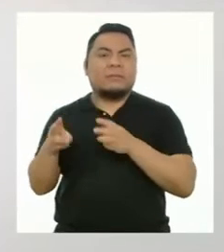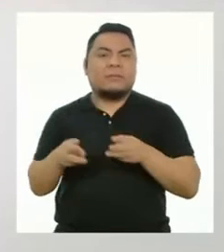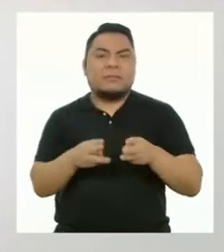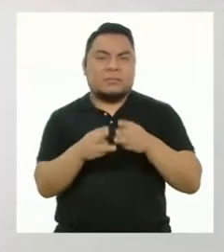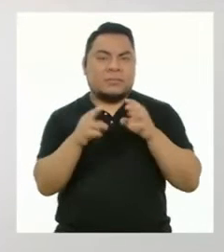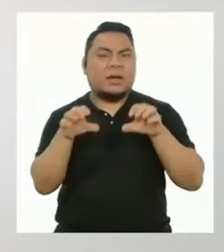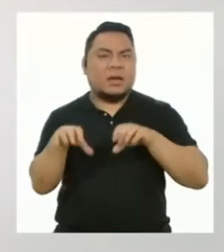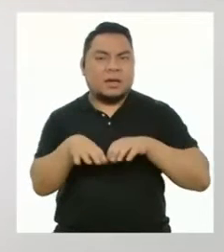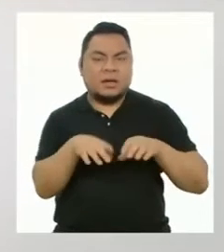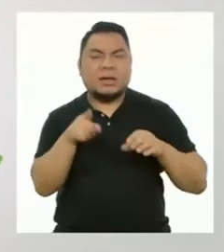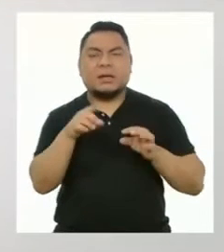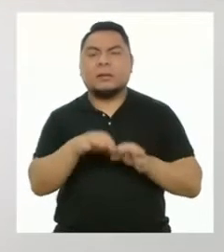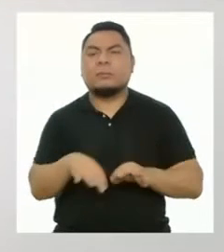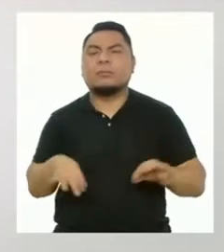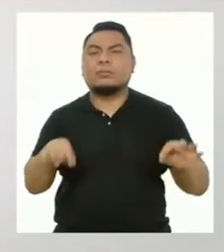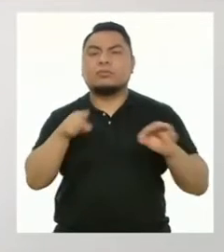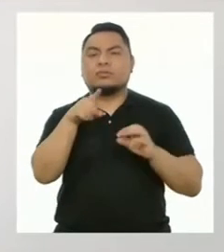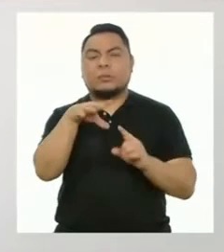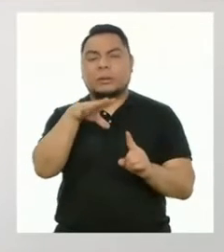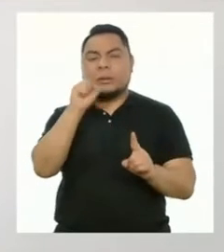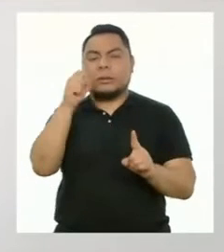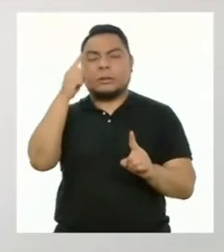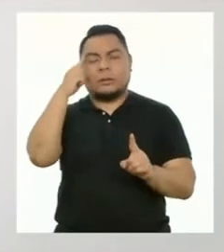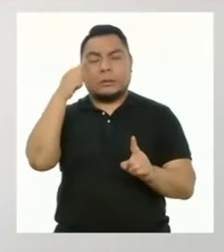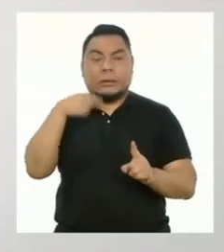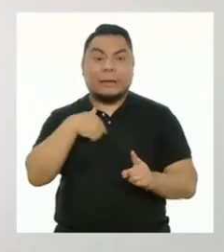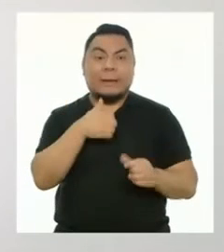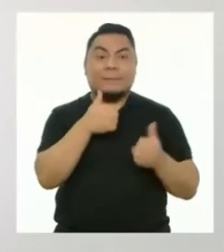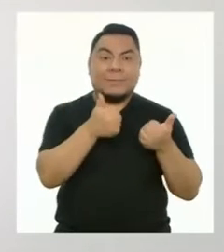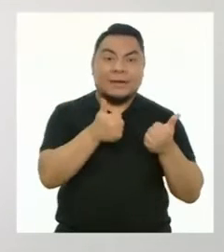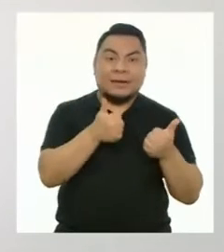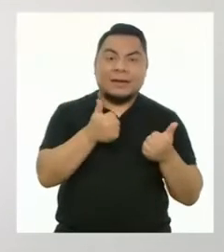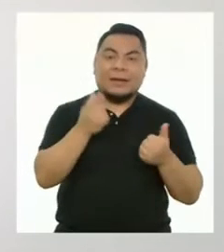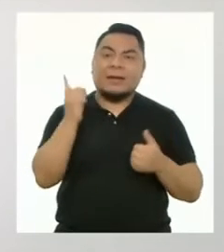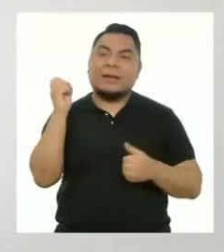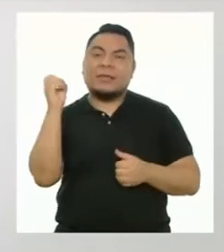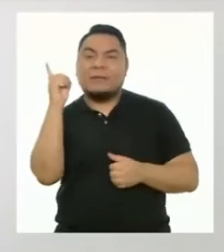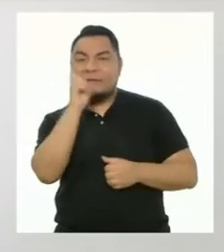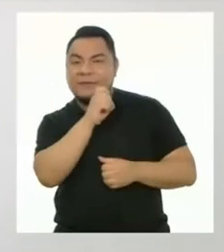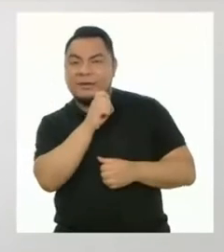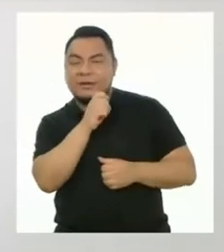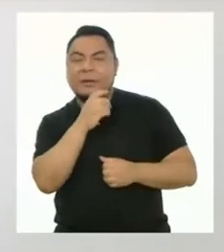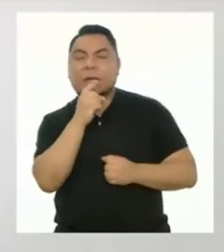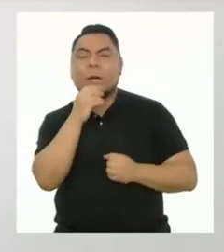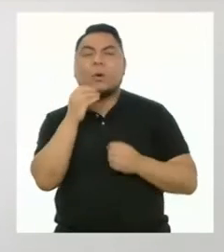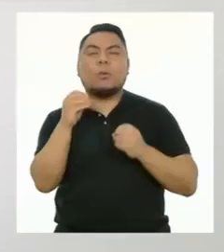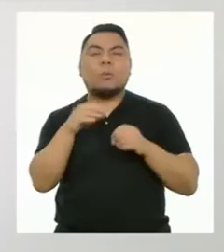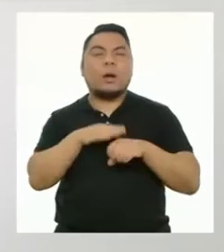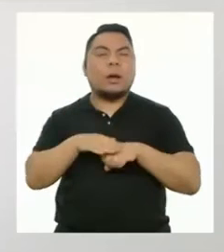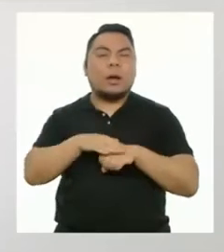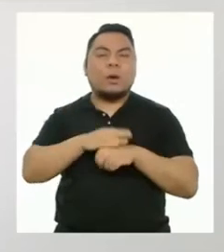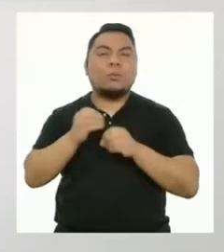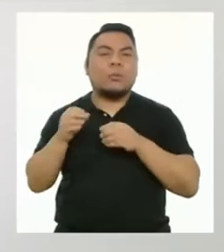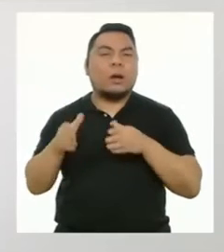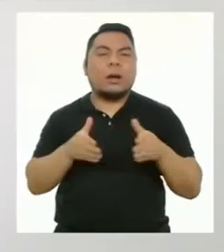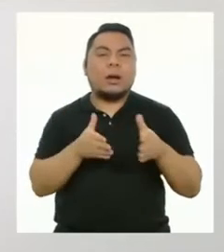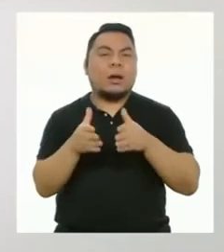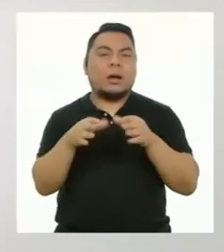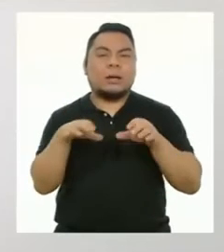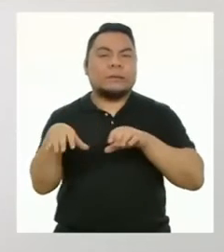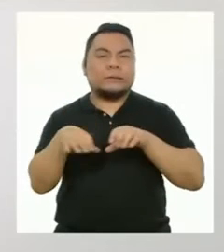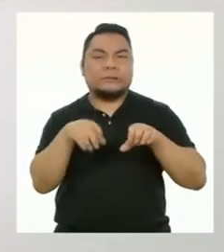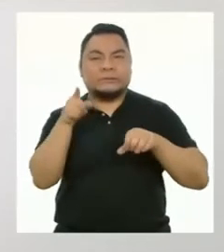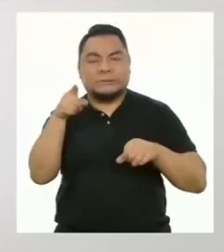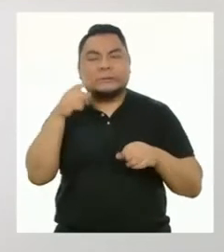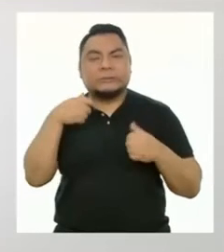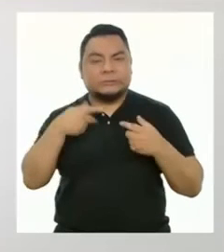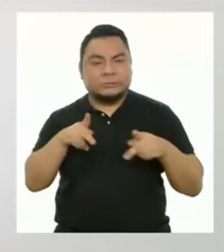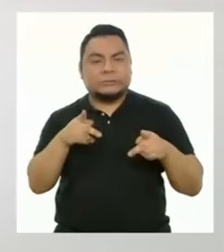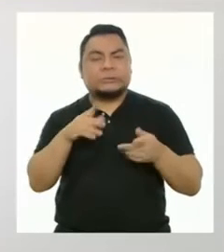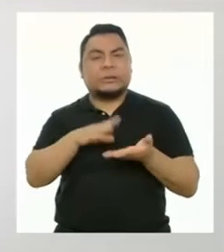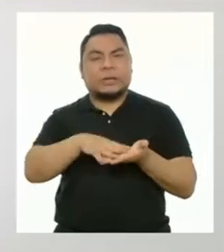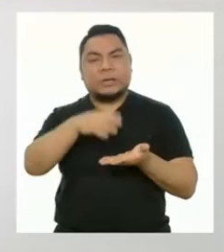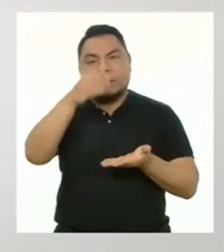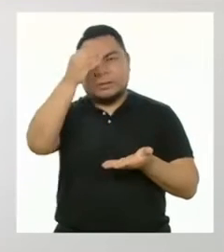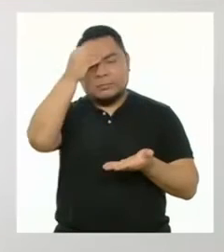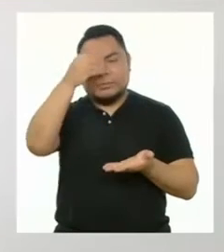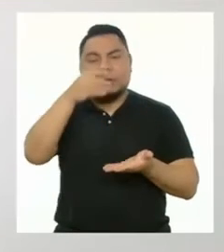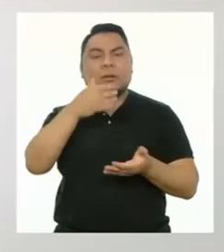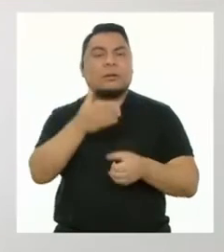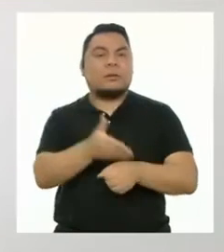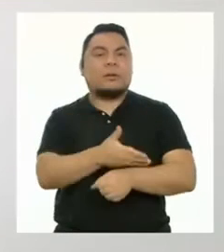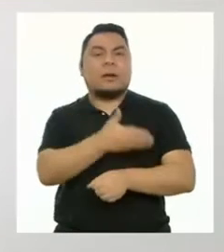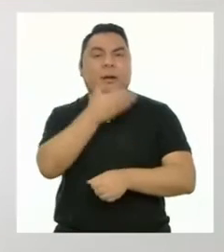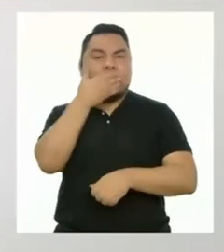Lo importante es que logren identificar sus aciertos, dificultades y las estrategias que utilizan que les permitan seguir mejorando.